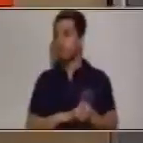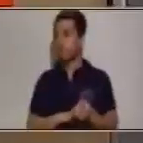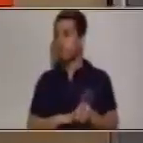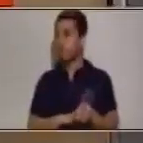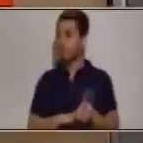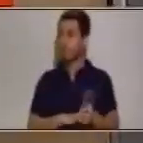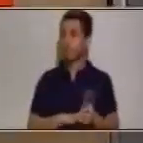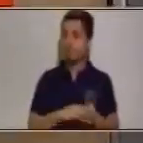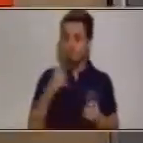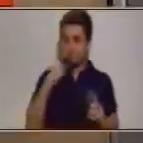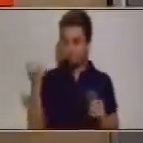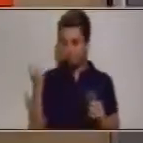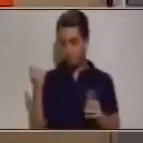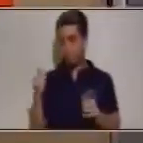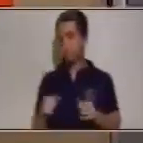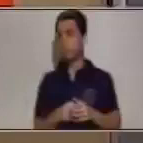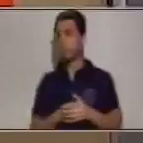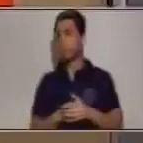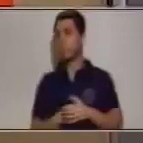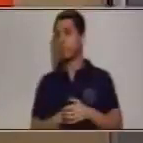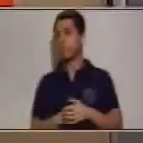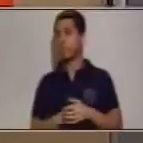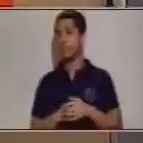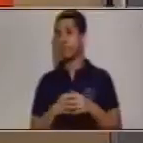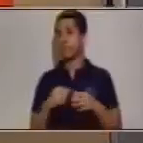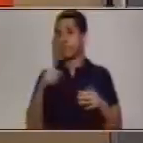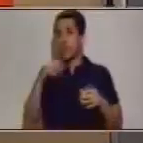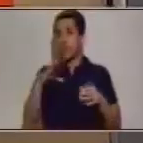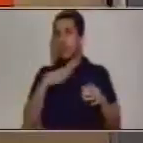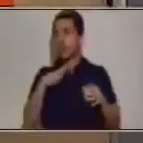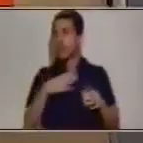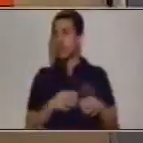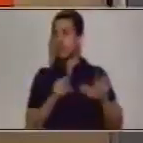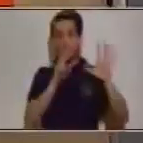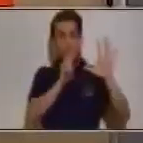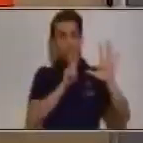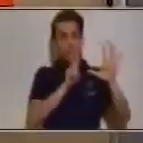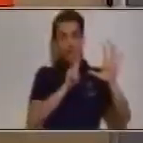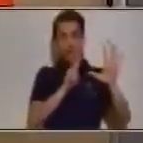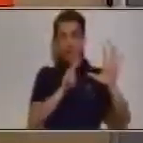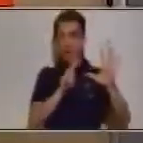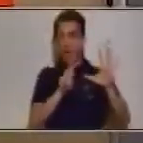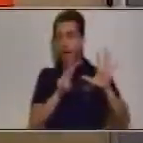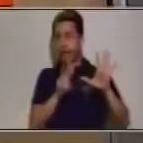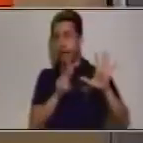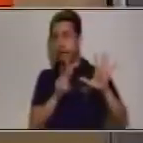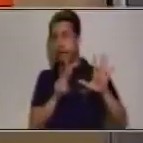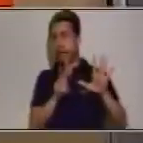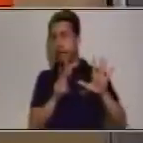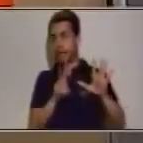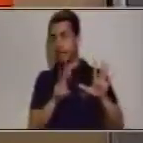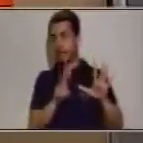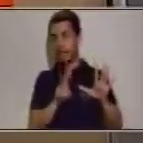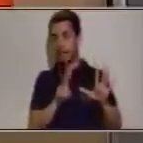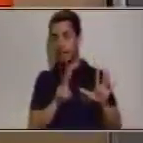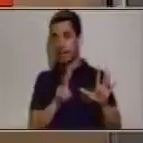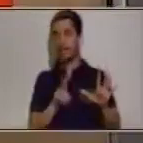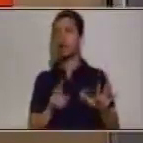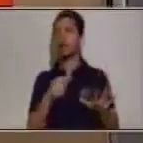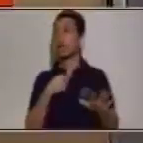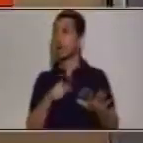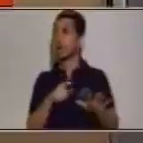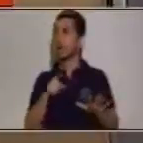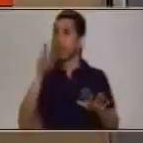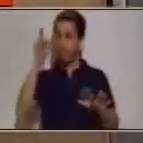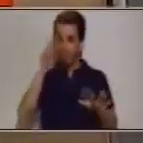derecho, al lado izquierdo de tu pantalla, tenemos entonces los siete a los cuales le